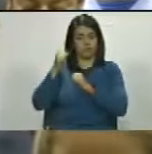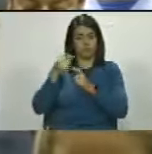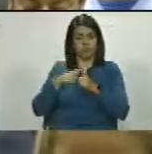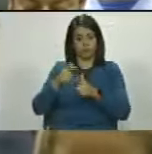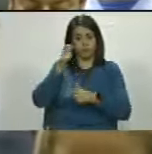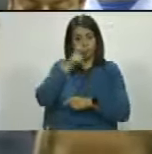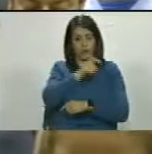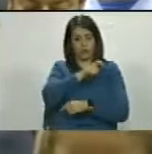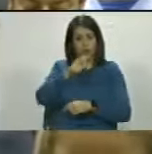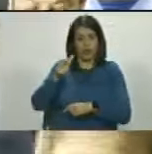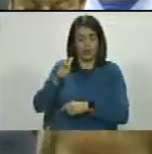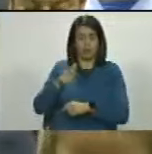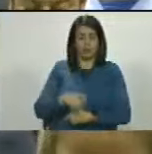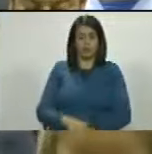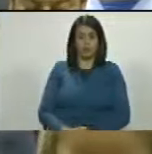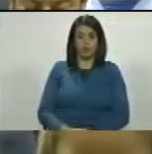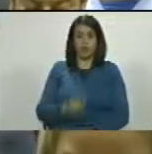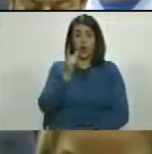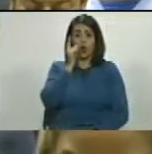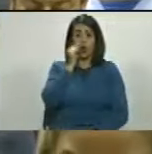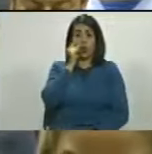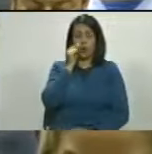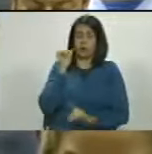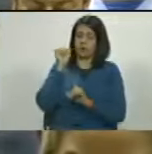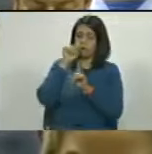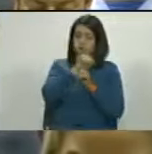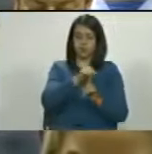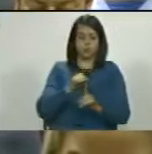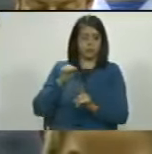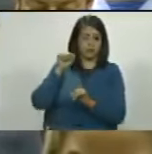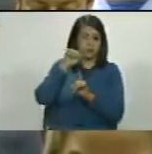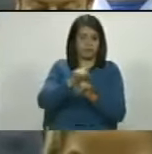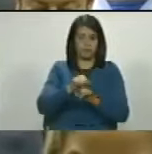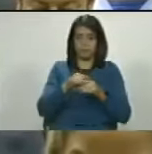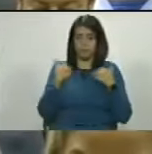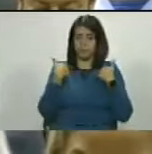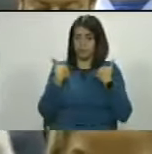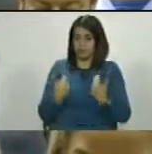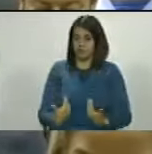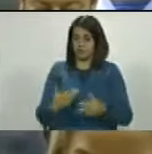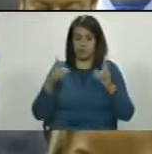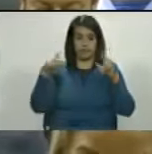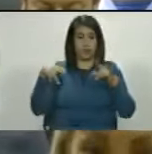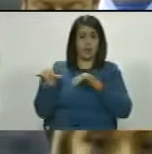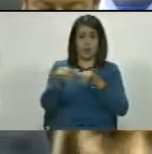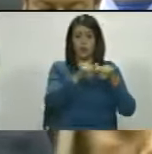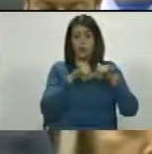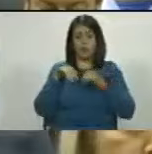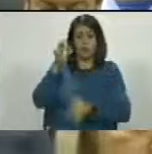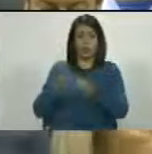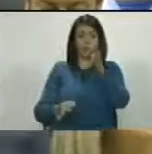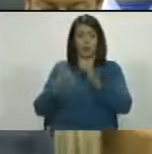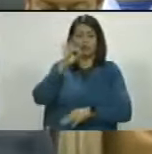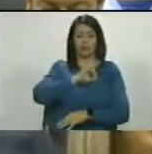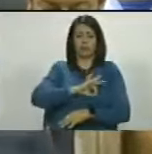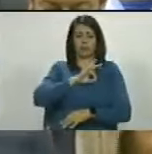general del pueblo soberano, hombre luchador, incansable por la igualdad, por la justicia social,